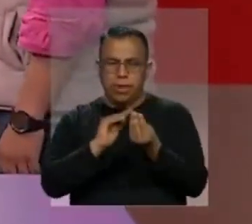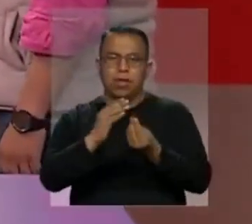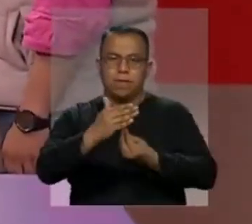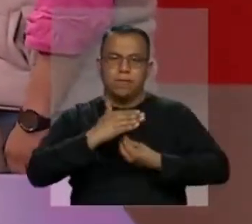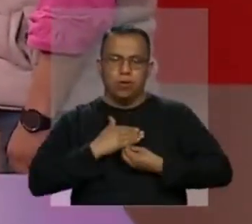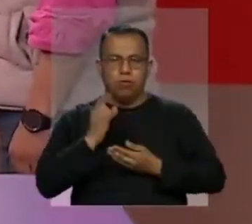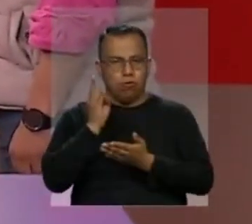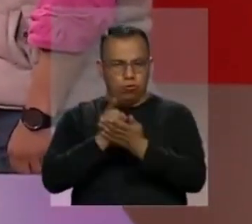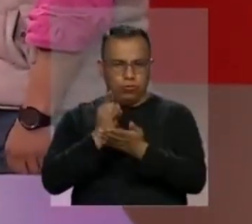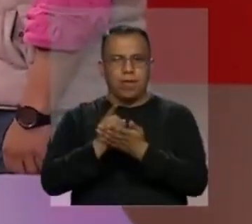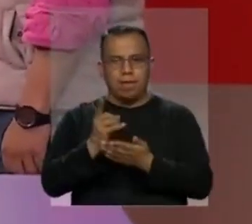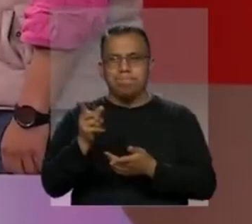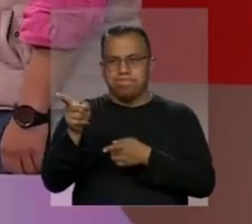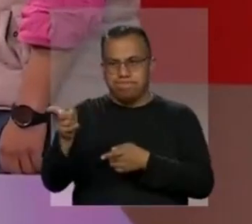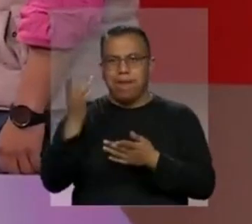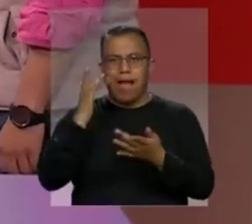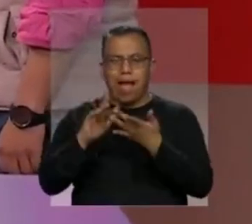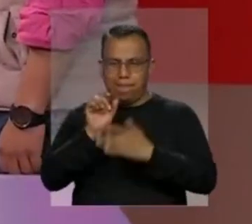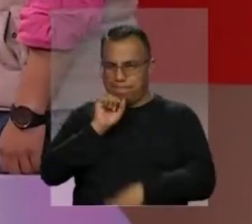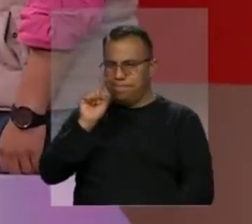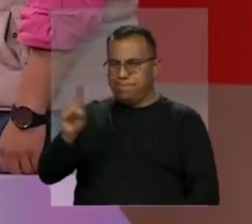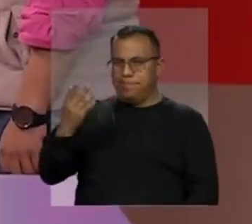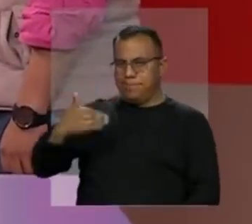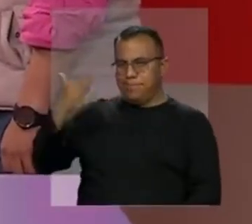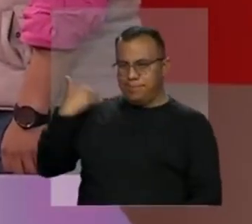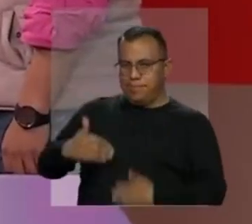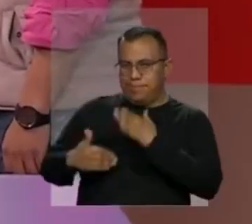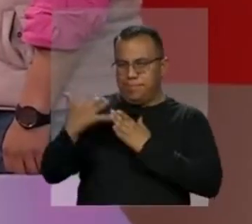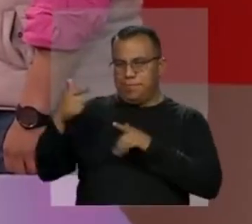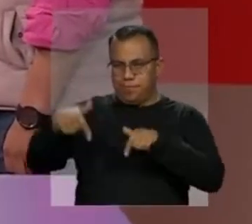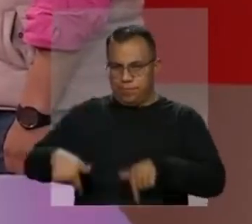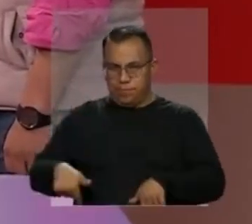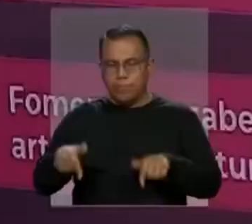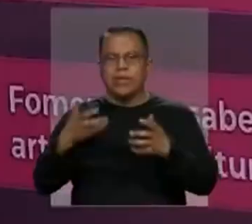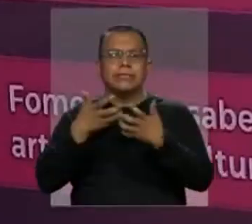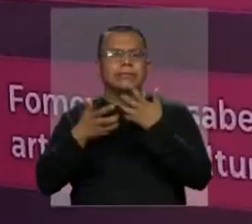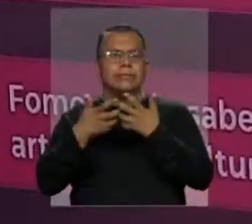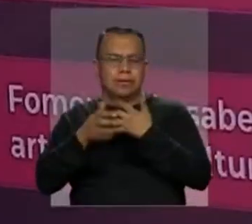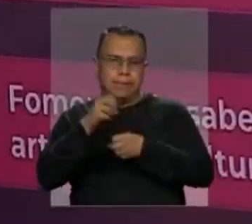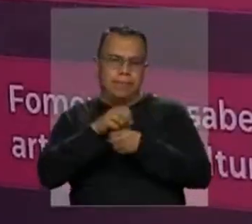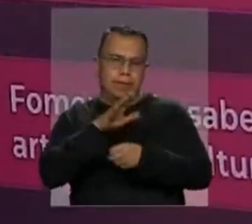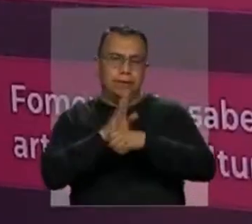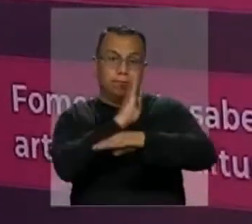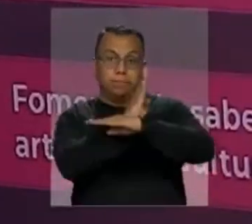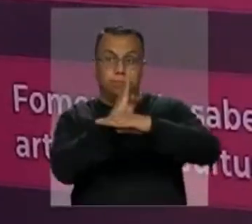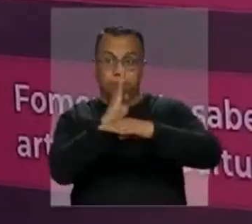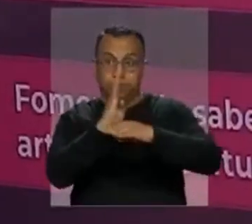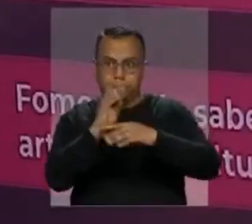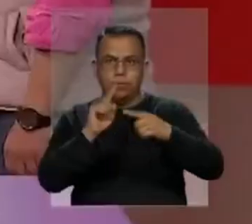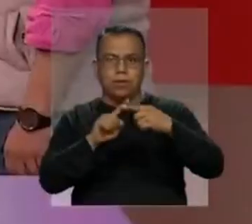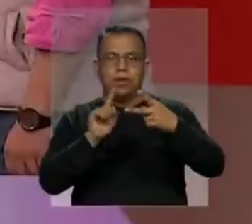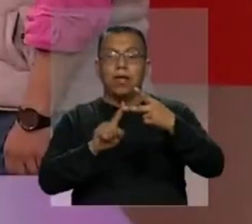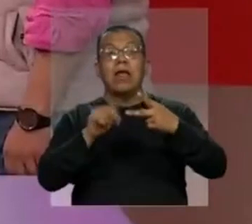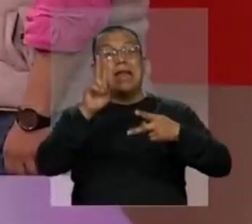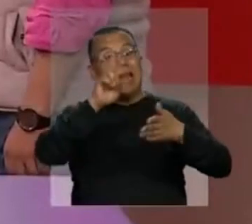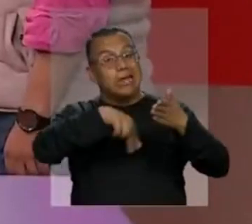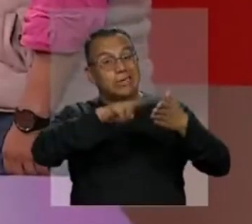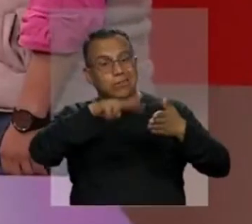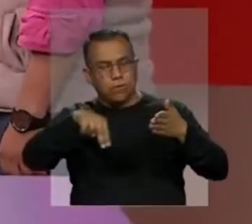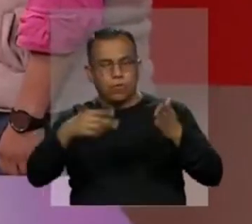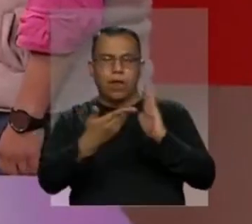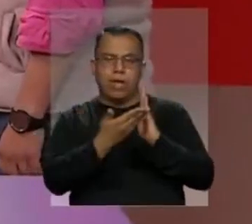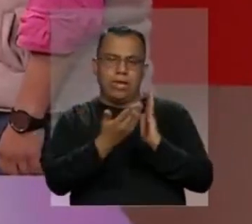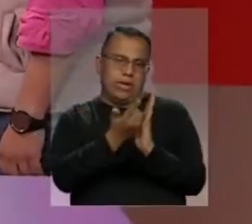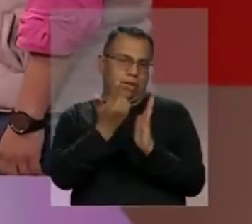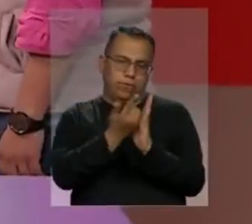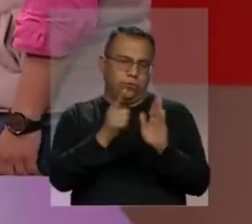cultural de usme que justamente le preguntamos por él al inicio de este programa el sistema distrital de bibliotecas espacios no convencionales de lectura y circulación del